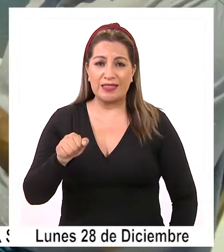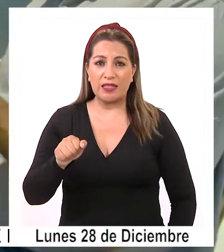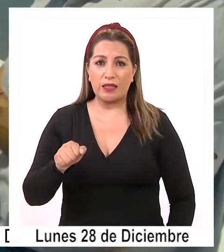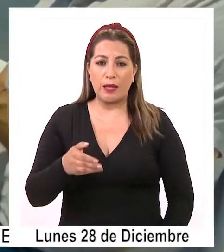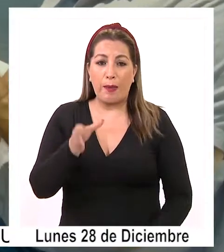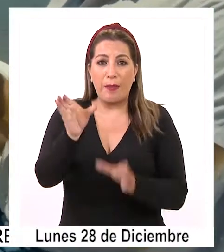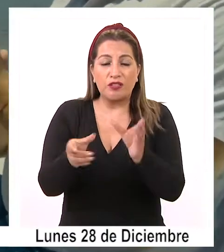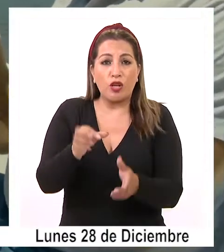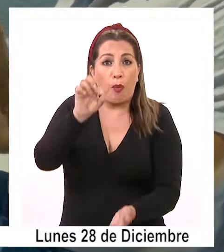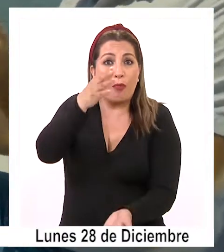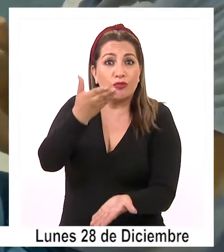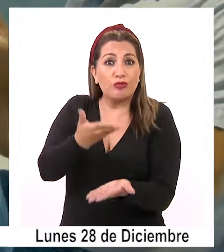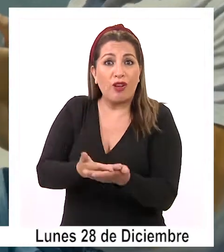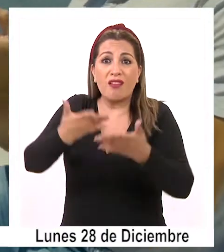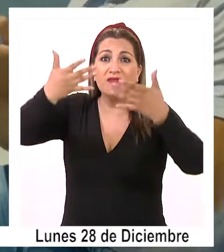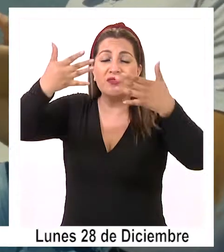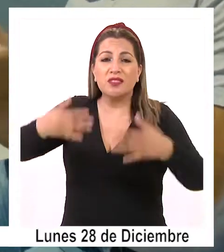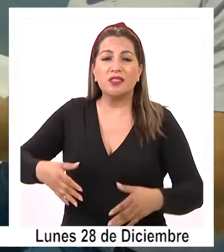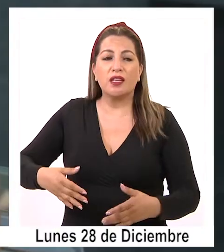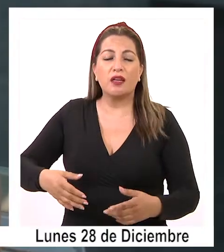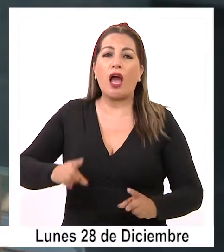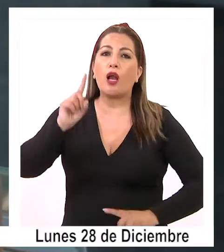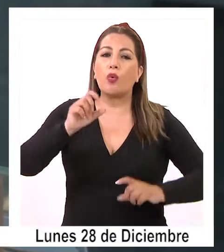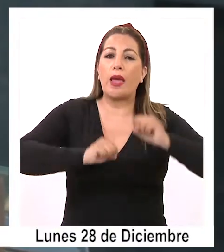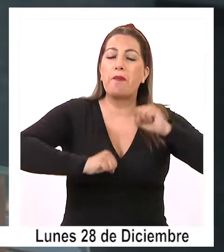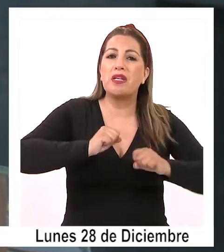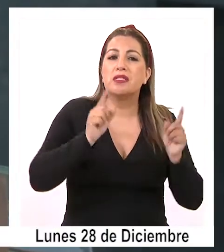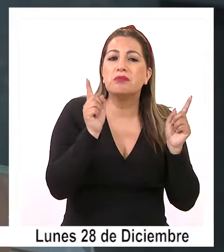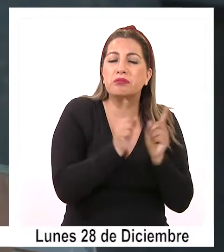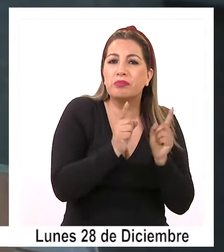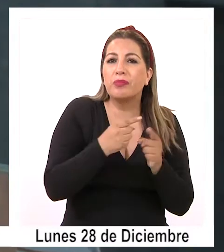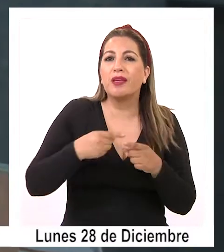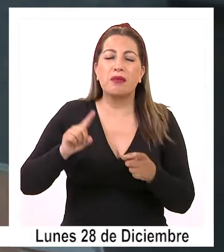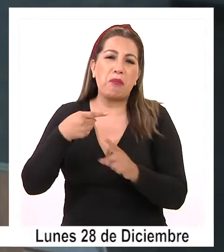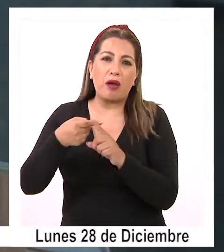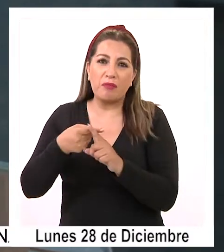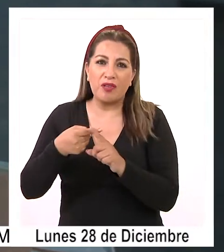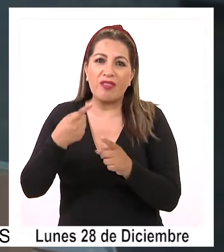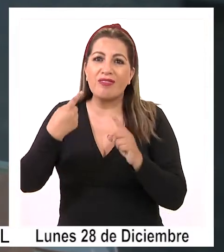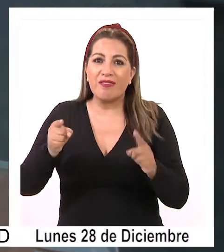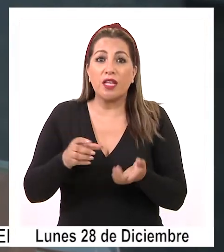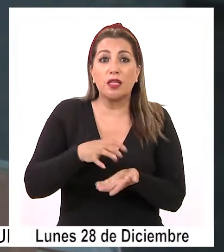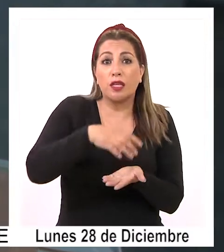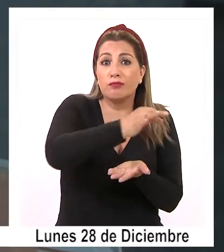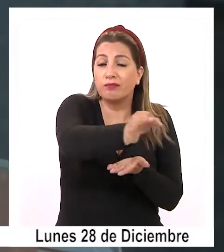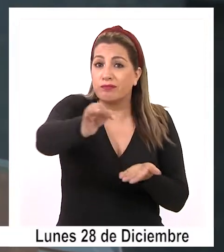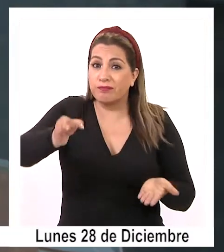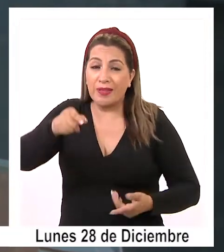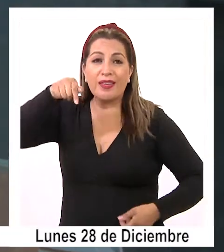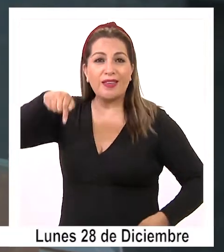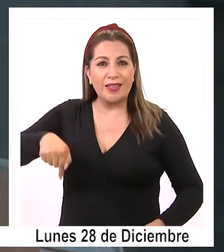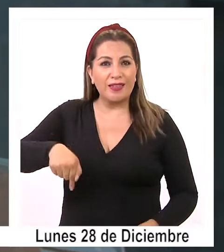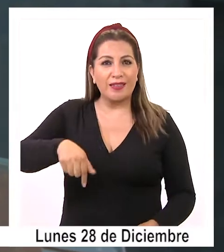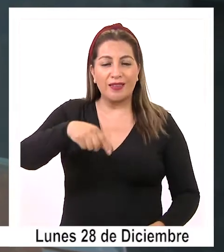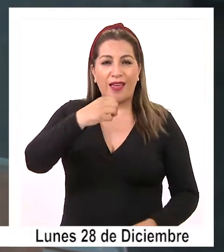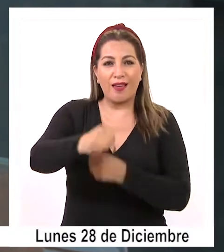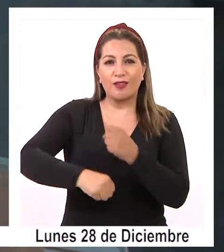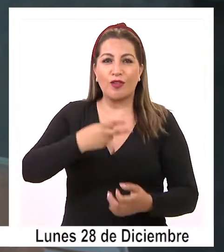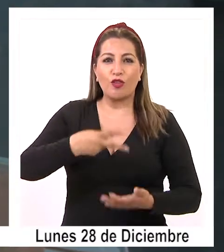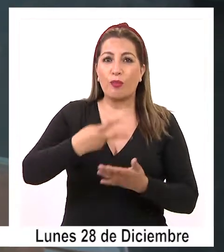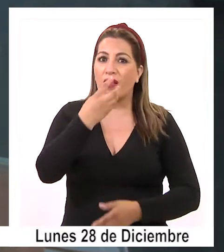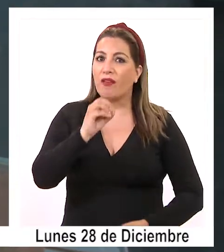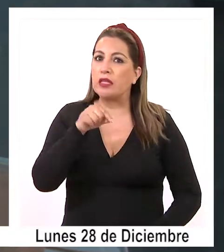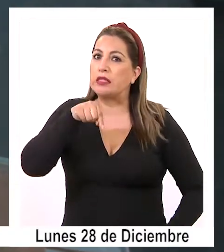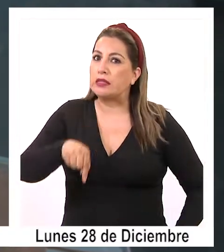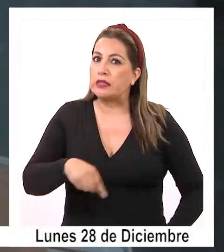postulaciones recibidas de micro y pequeñas empresas de distintas comunas de la región, para las cuales este 2020